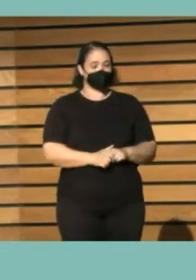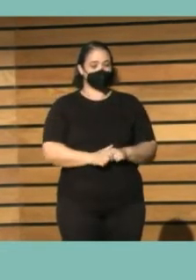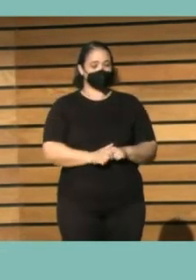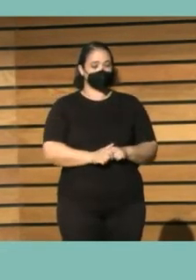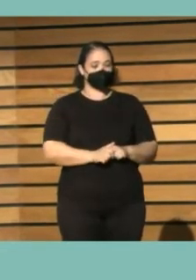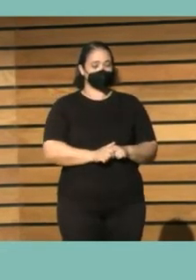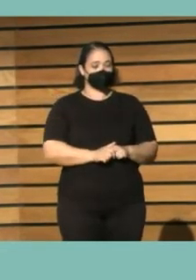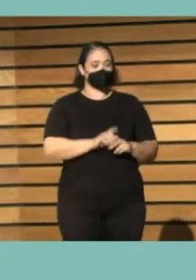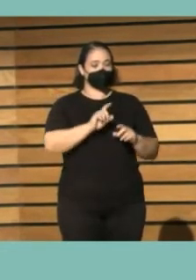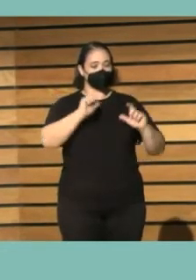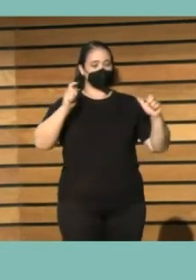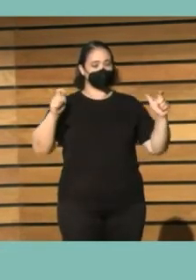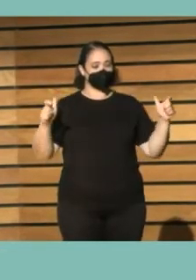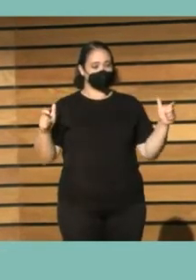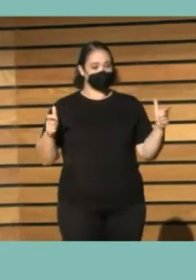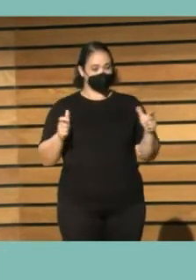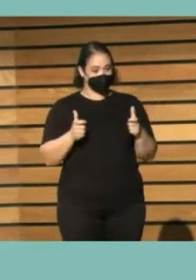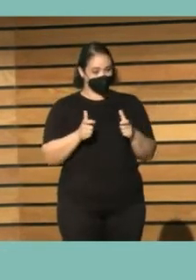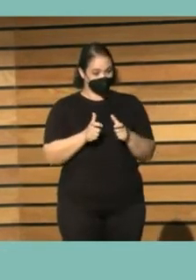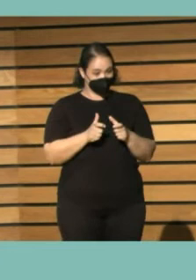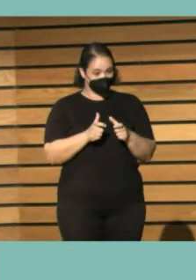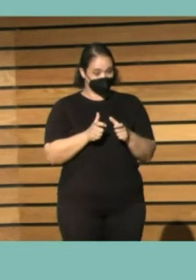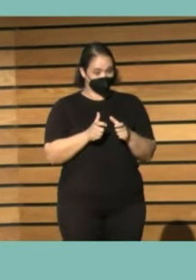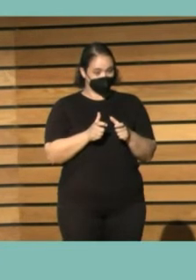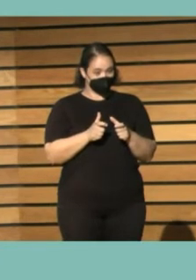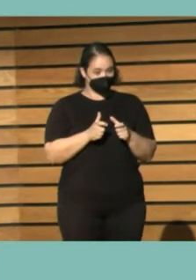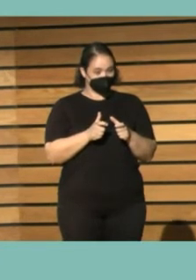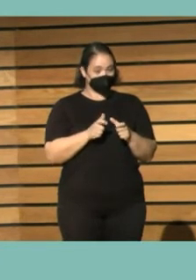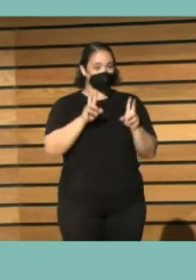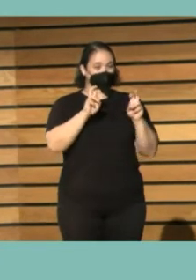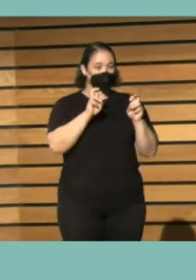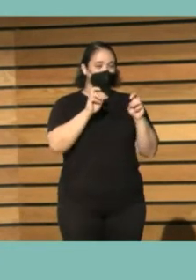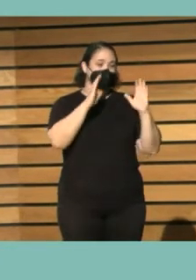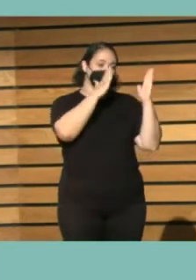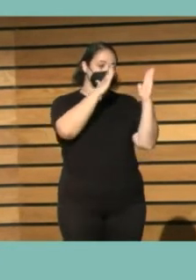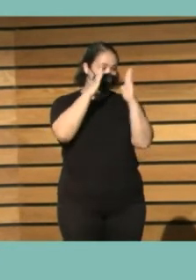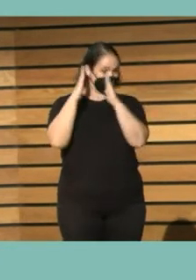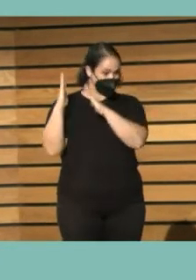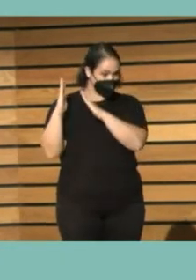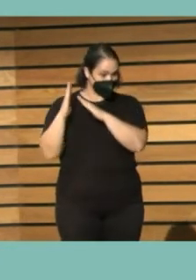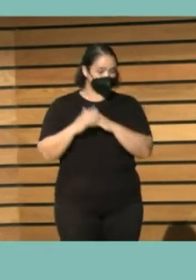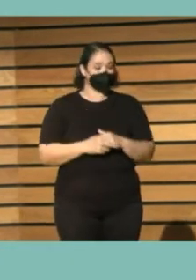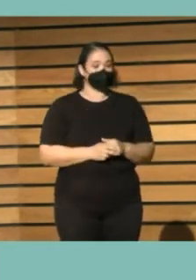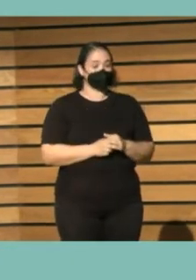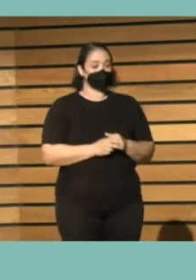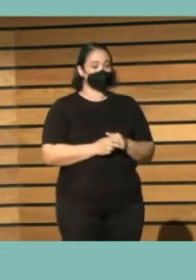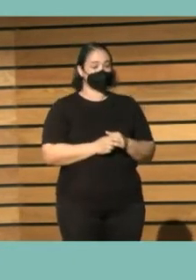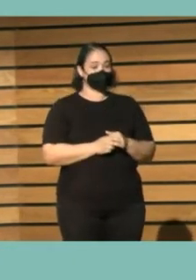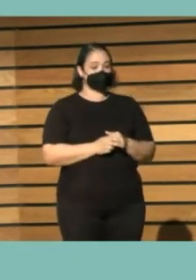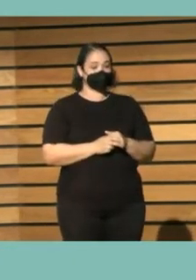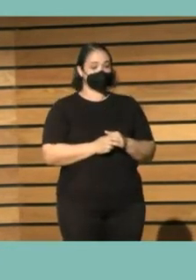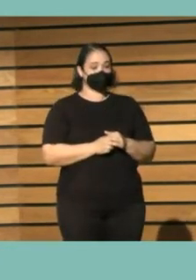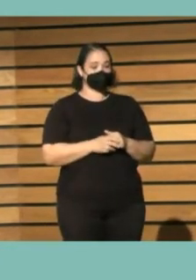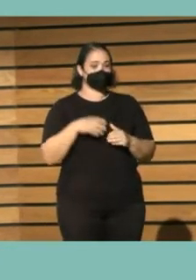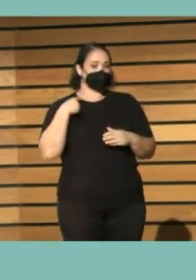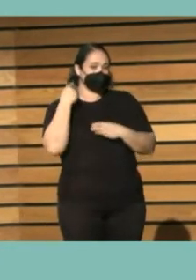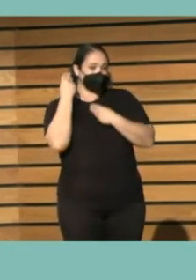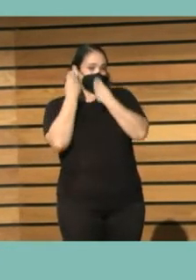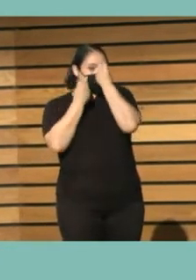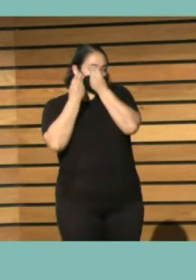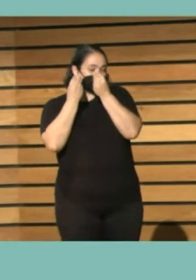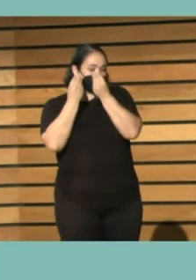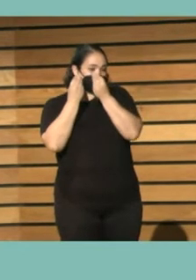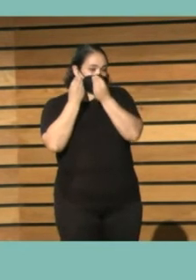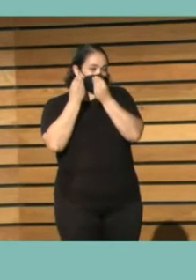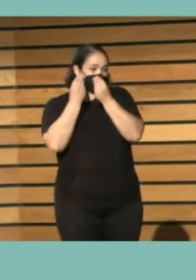a mermar las plantillas de las bibliotecas yo creo que bueno